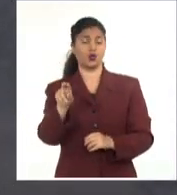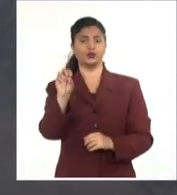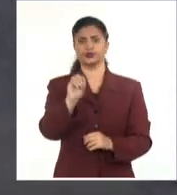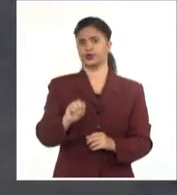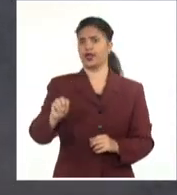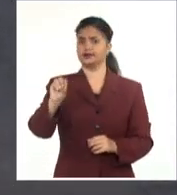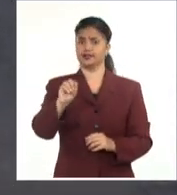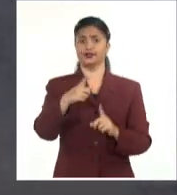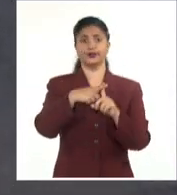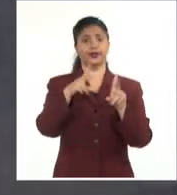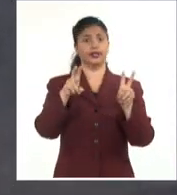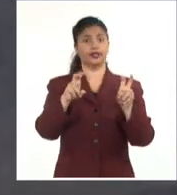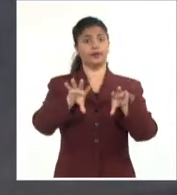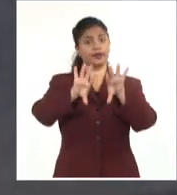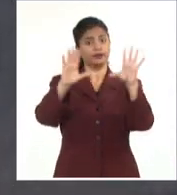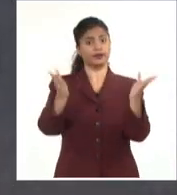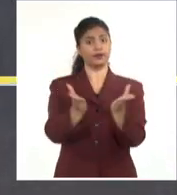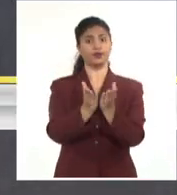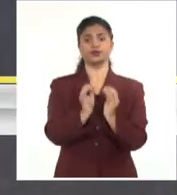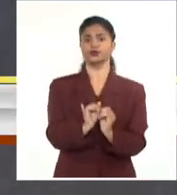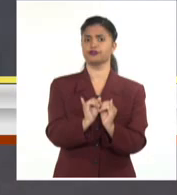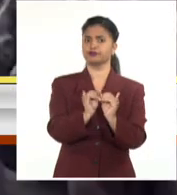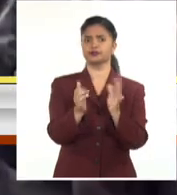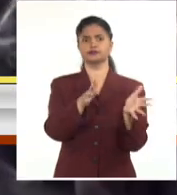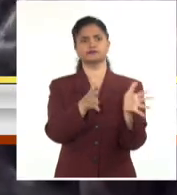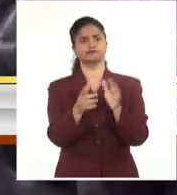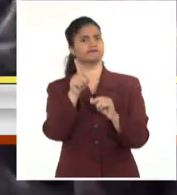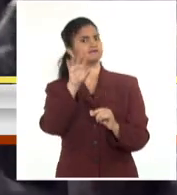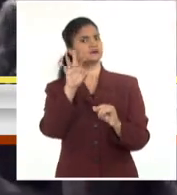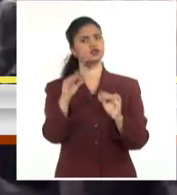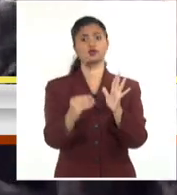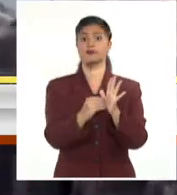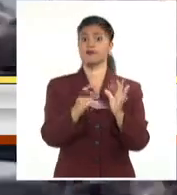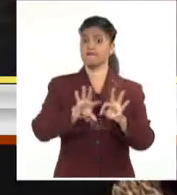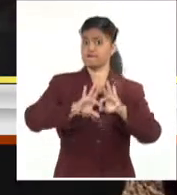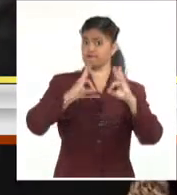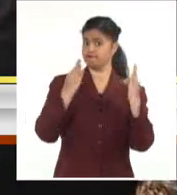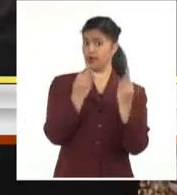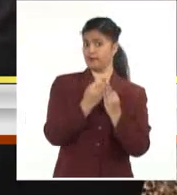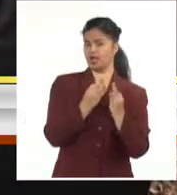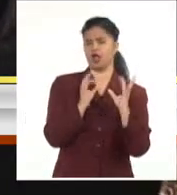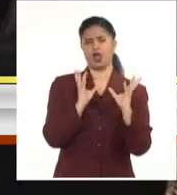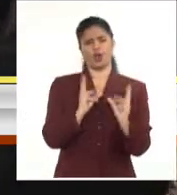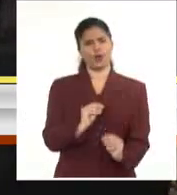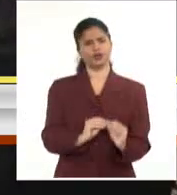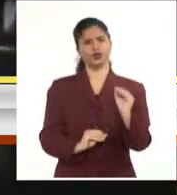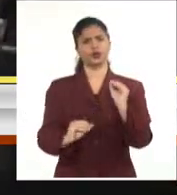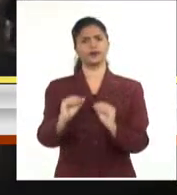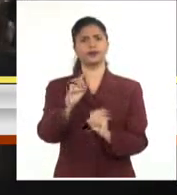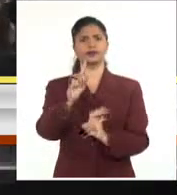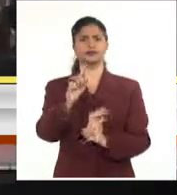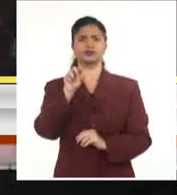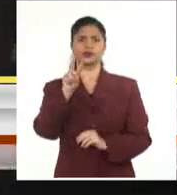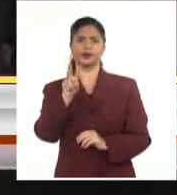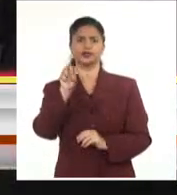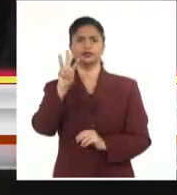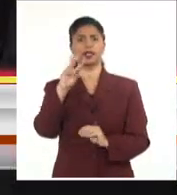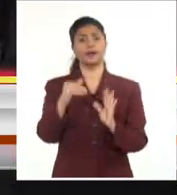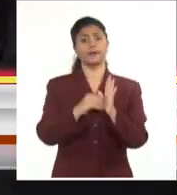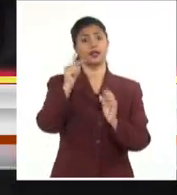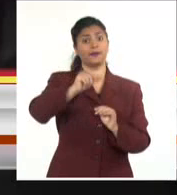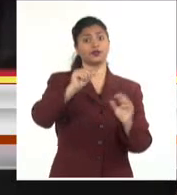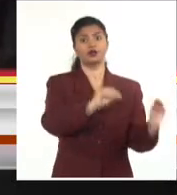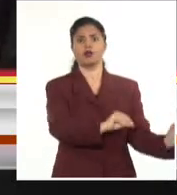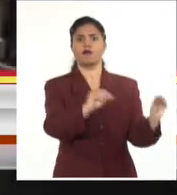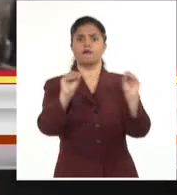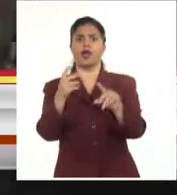Asuntos Humanitarios señaló que alrededor de 18.000 familias, que suman más de 123.000 personas, fueron desplazadas